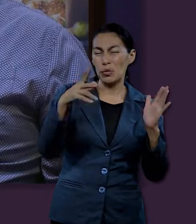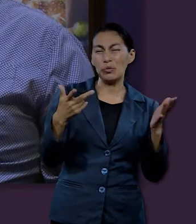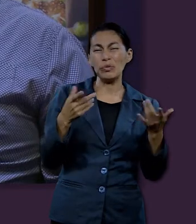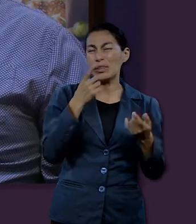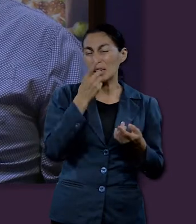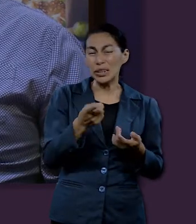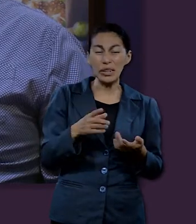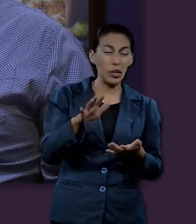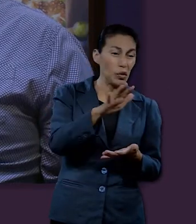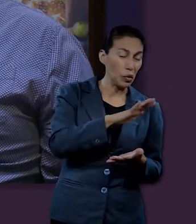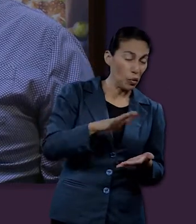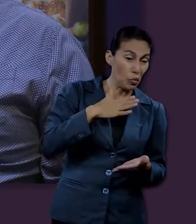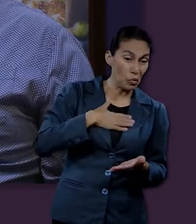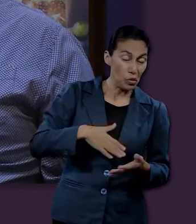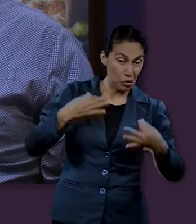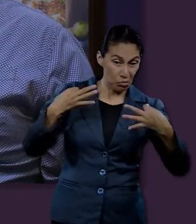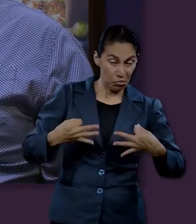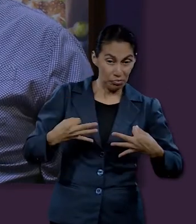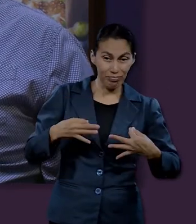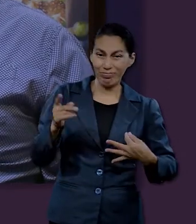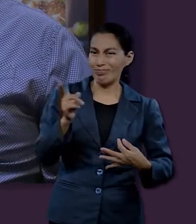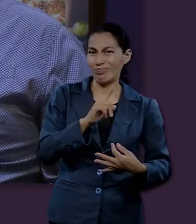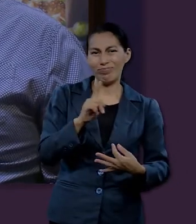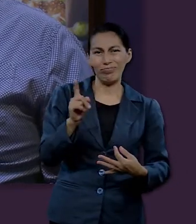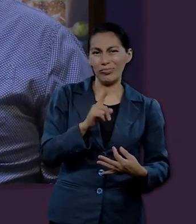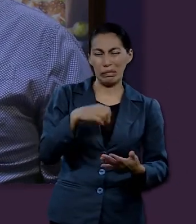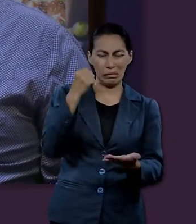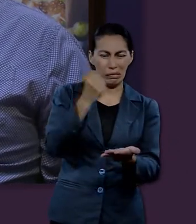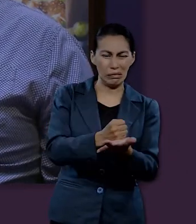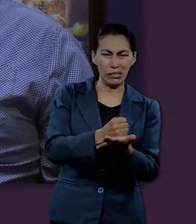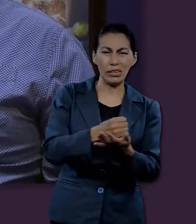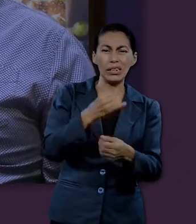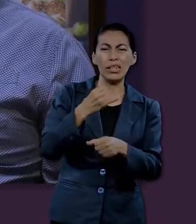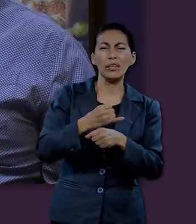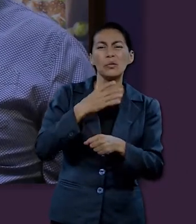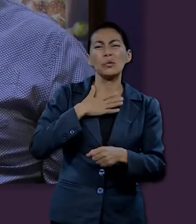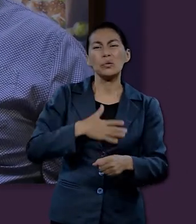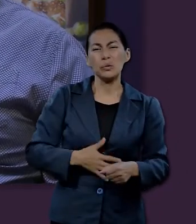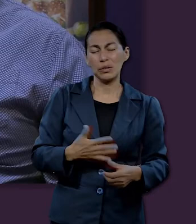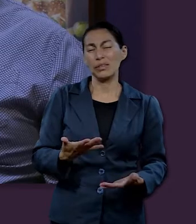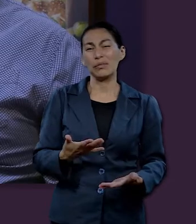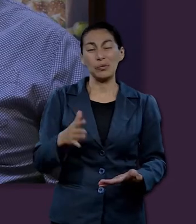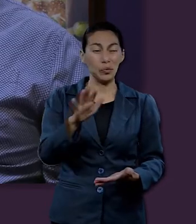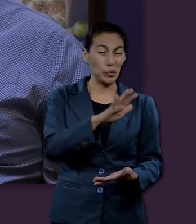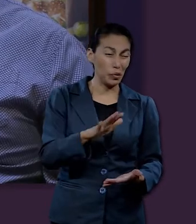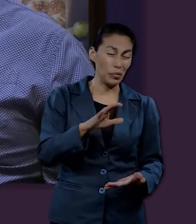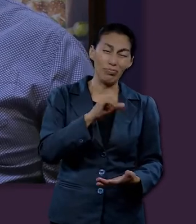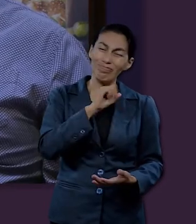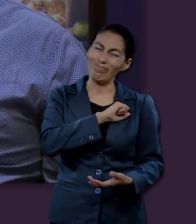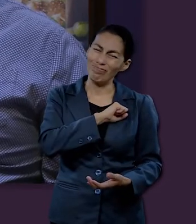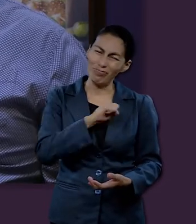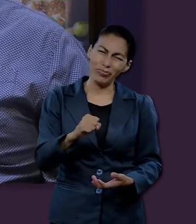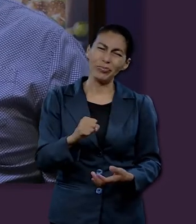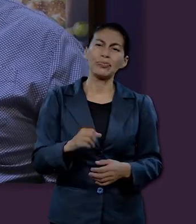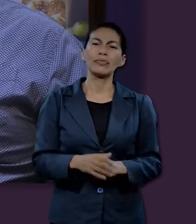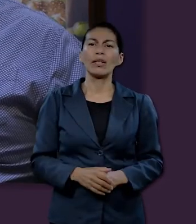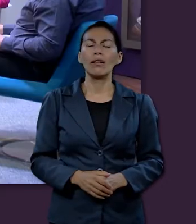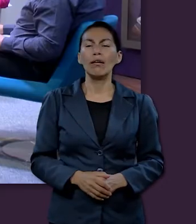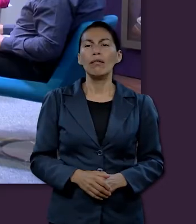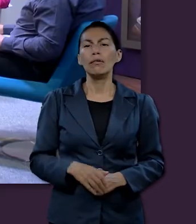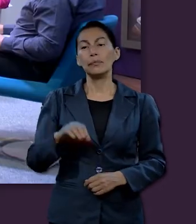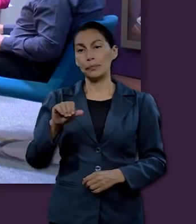sistemas de justicia no son eficientes y se generan sentencias injustas y está corrompido.